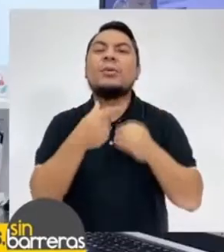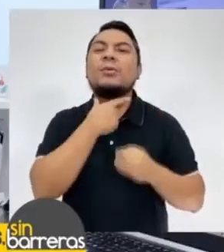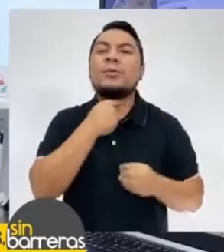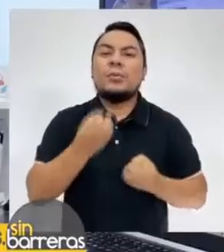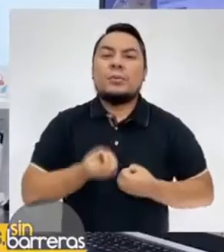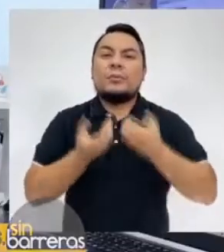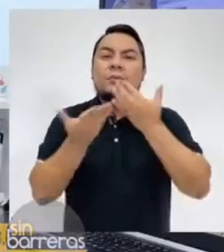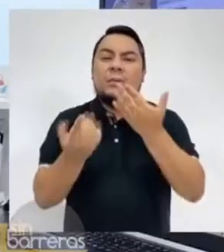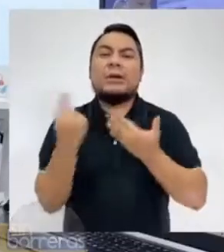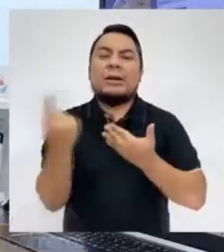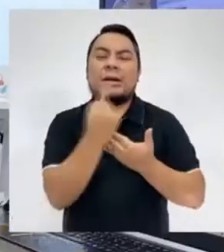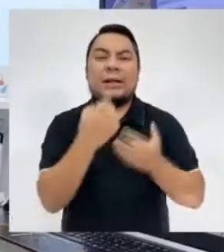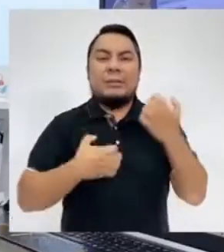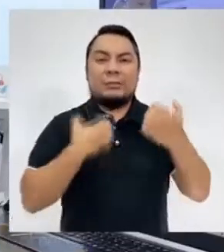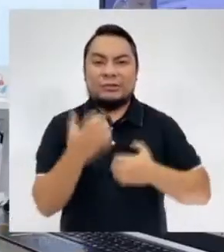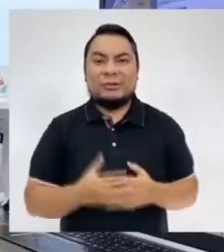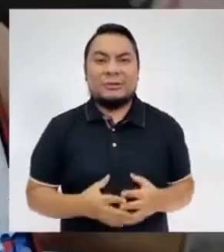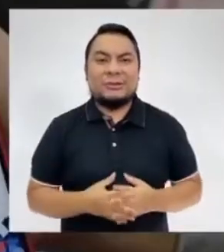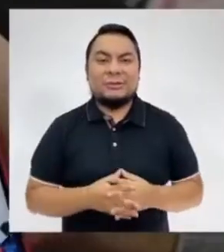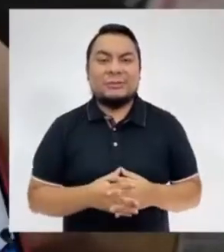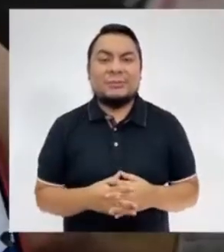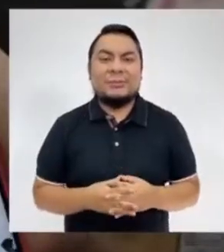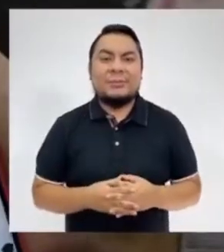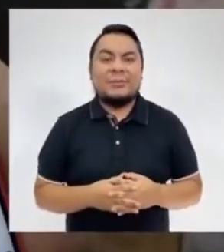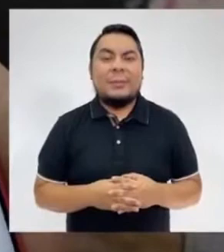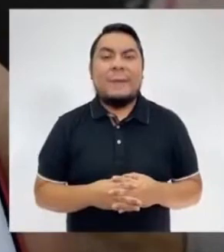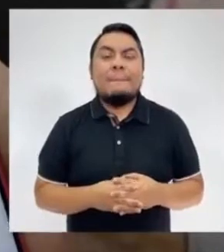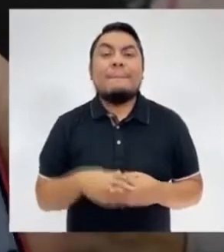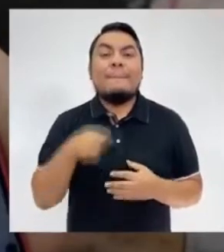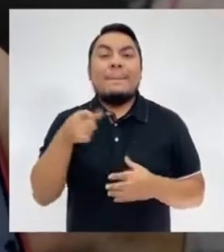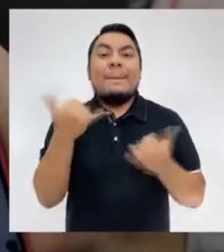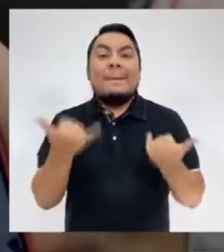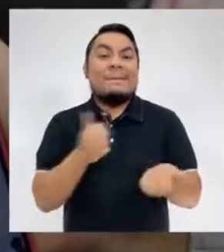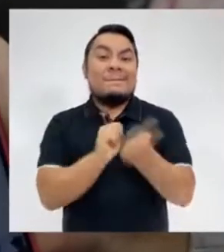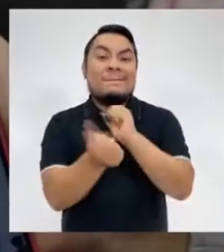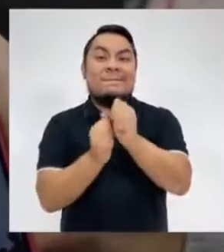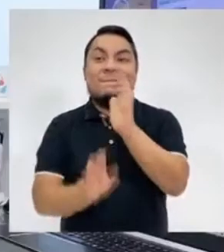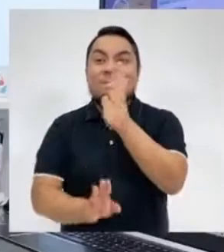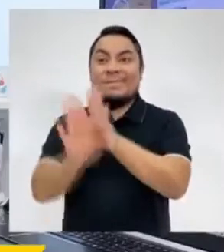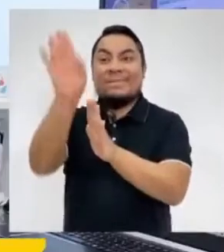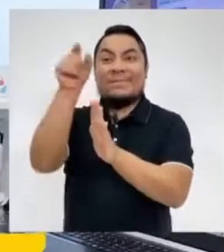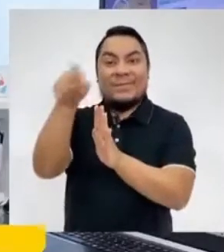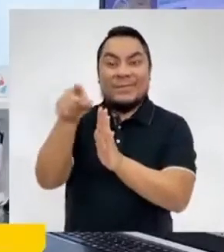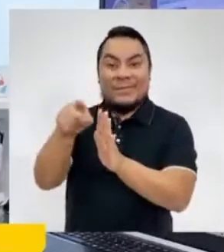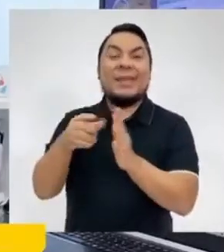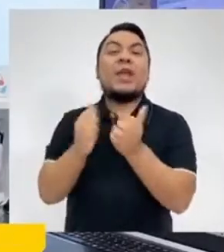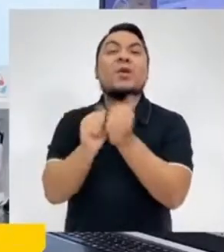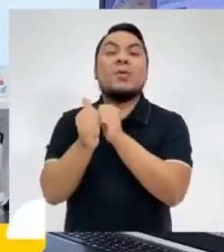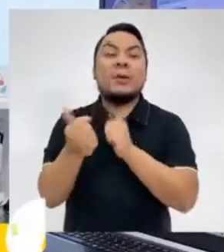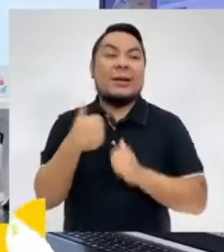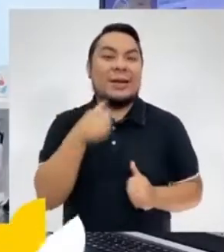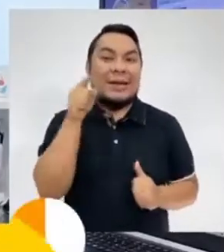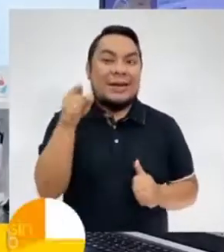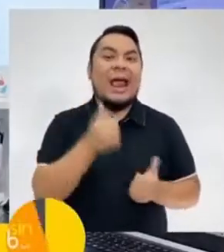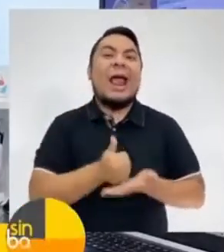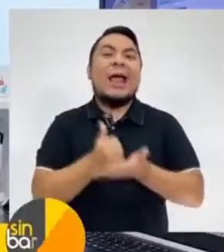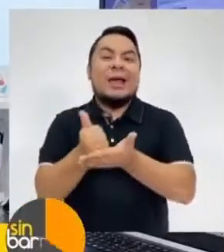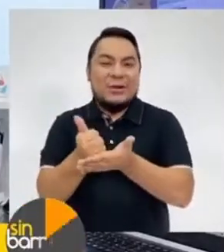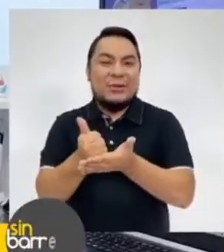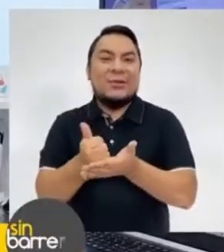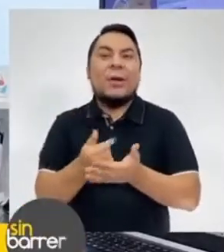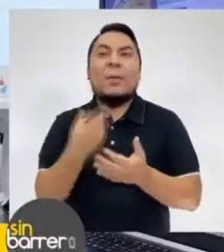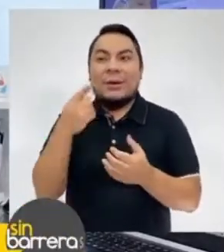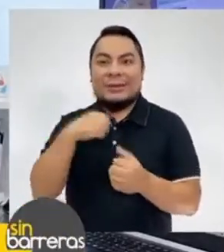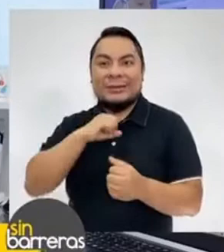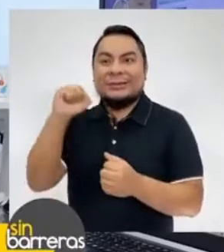con la cual te gustaría expresar cada una de esas emociones. El concurso emprendedor metro nos ayudó muchísimo porque con